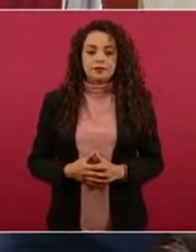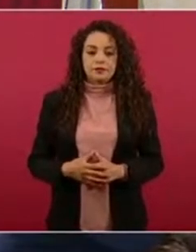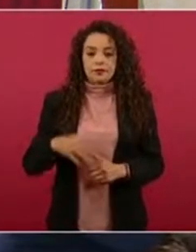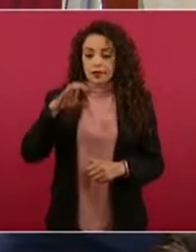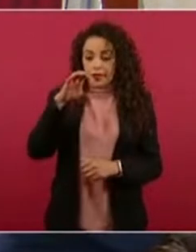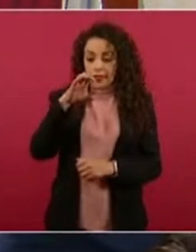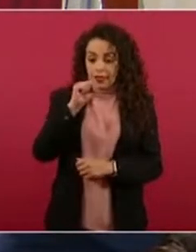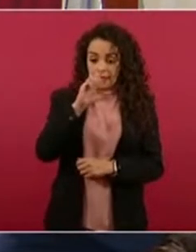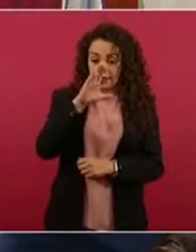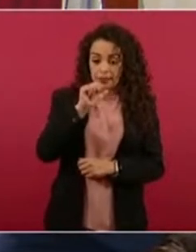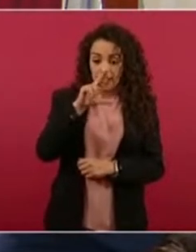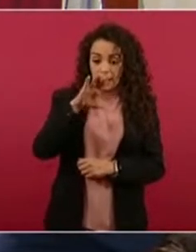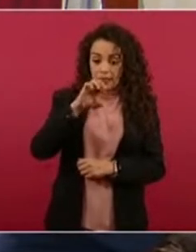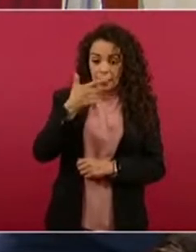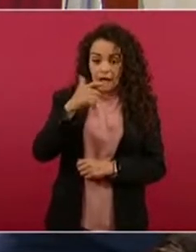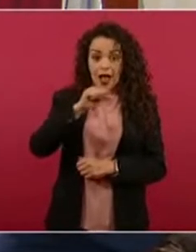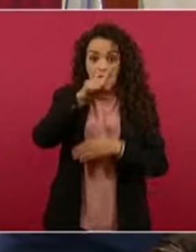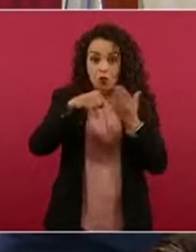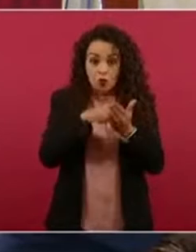a Bacalar, ahí está,